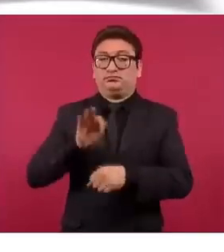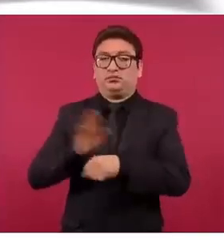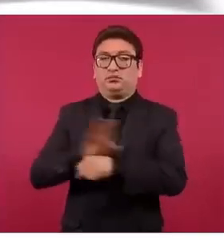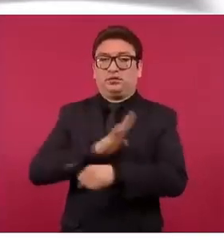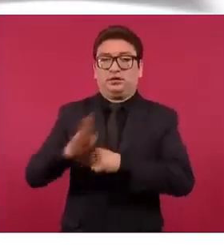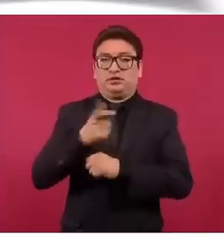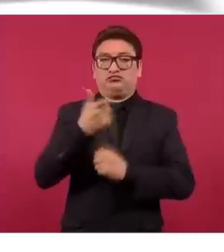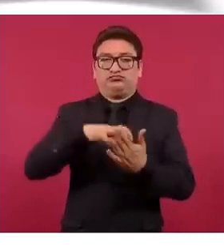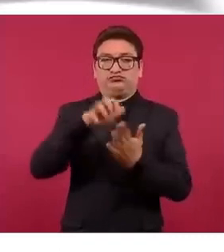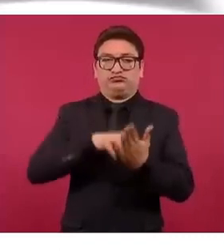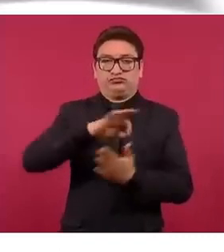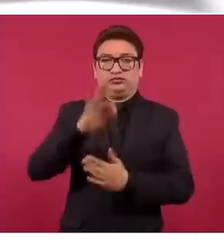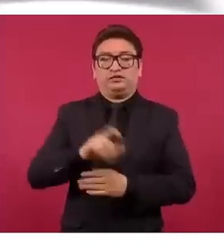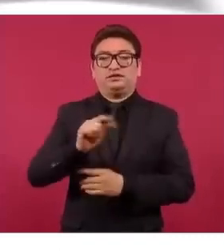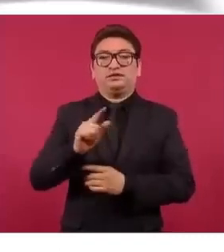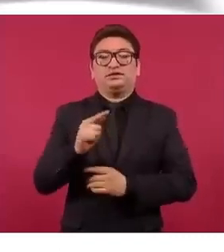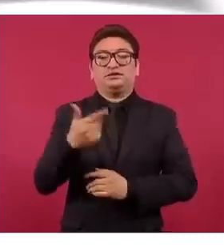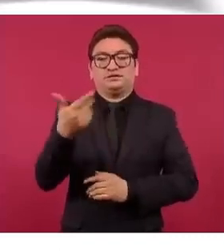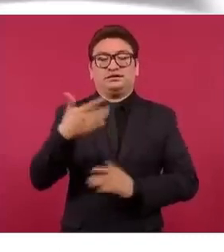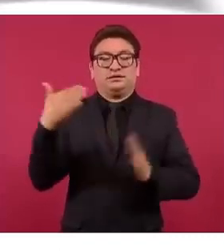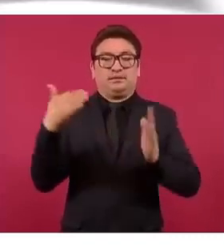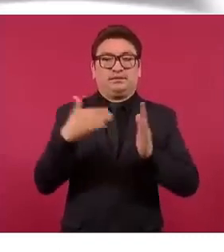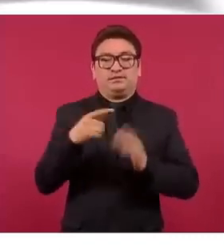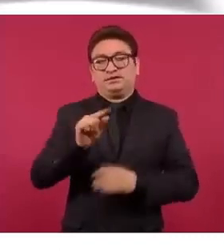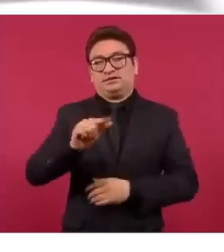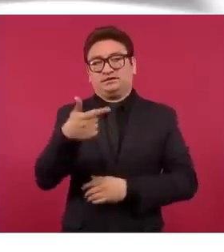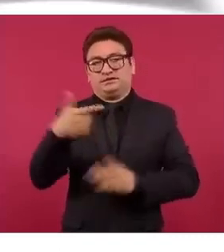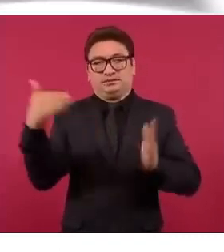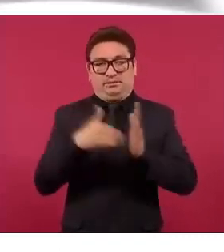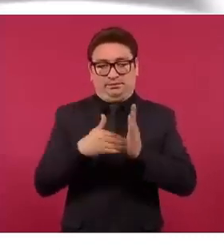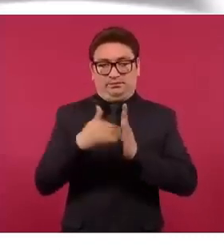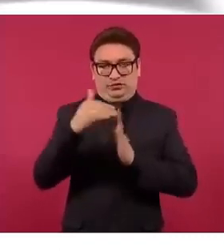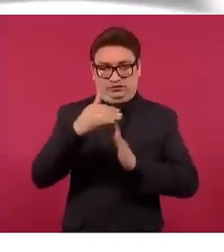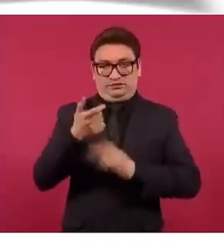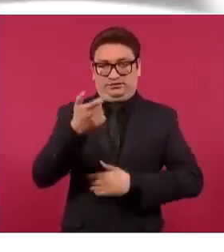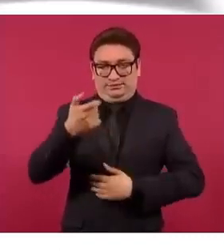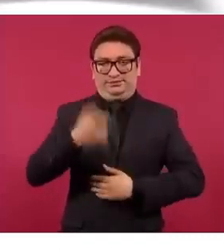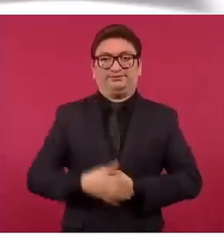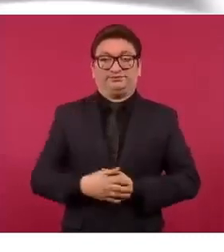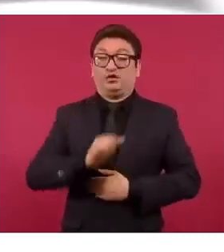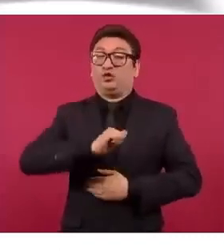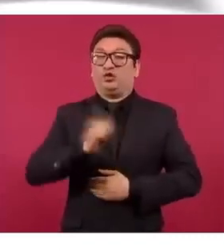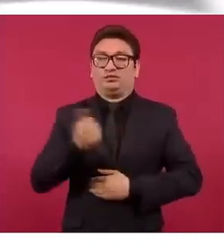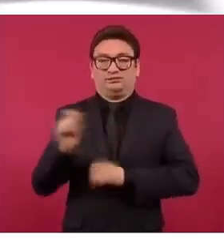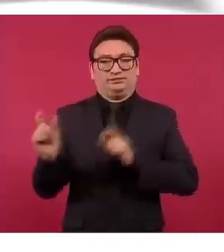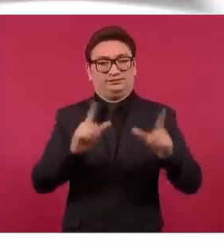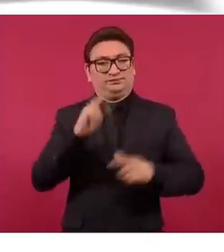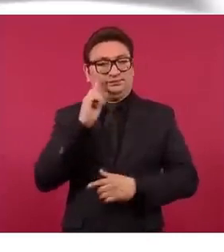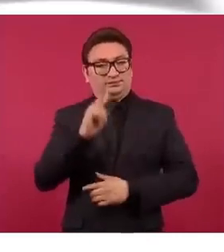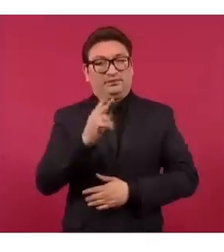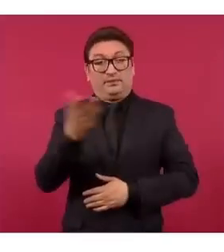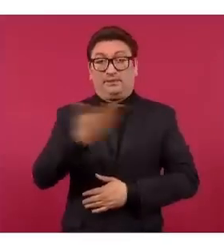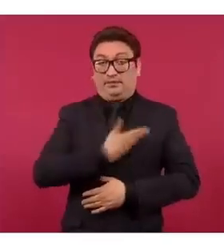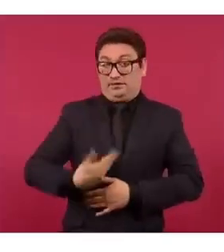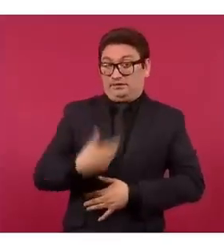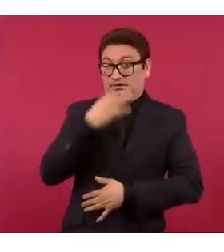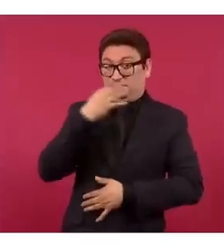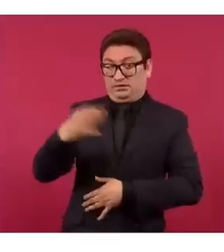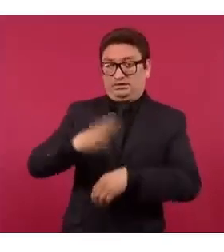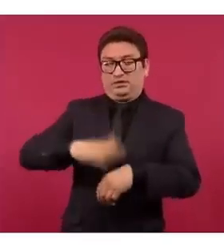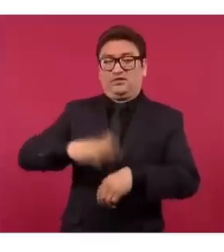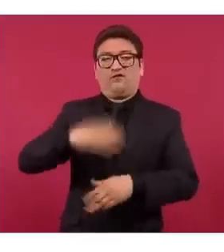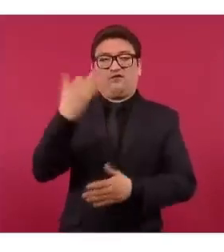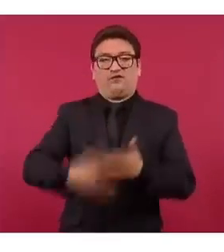descuentos por 77 mil millones de pesos. En la que sigue, decirle, presidente, que faltan por